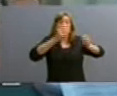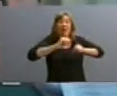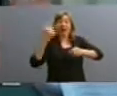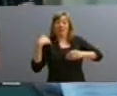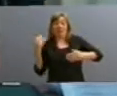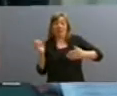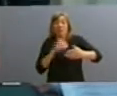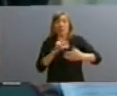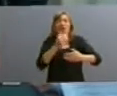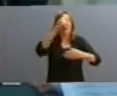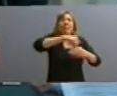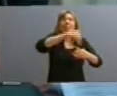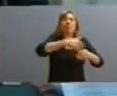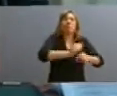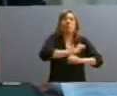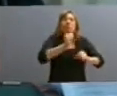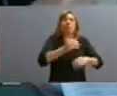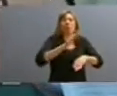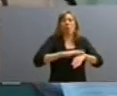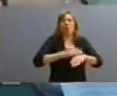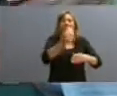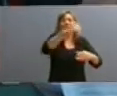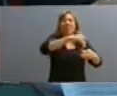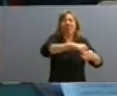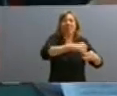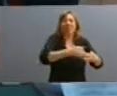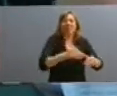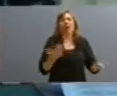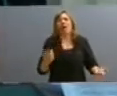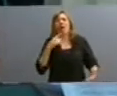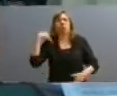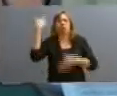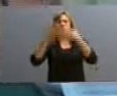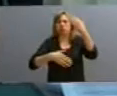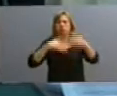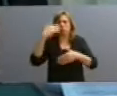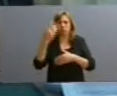explosivos adentro de la Embajada y se armó un escándalo infernal, hubo pericias, en fin.